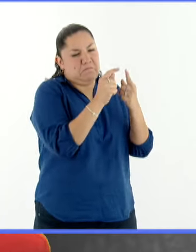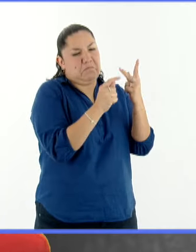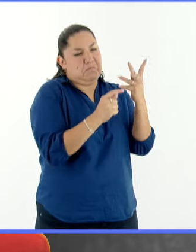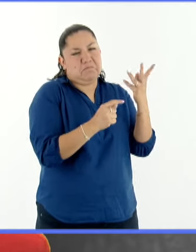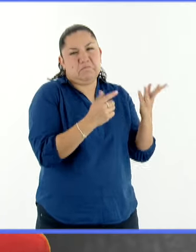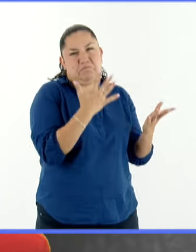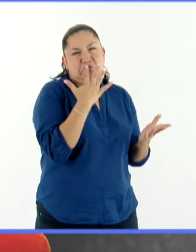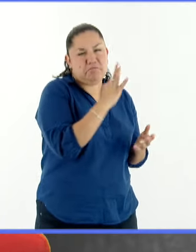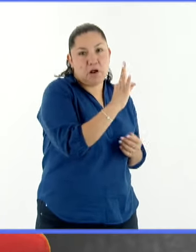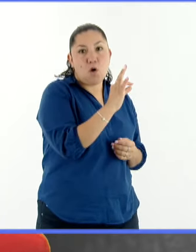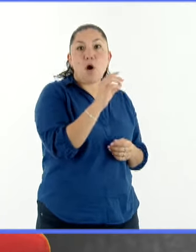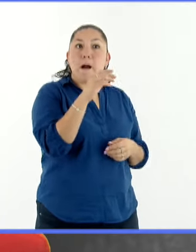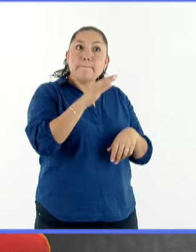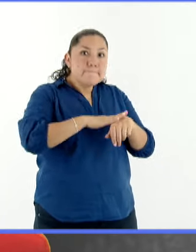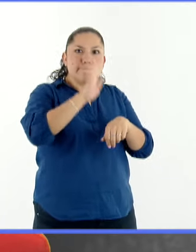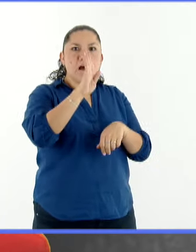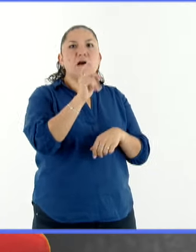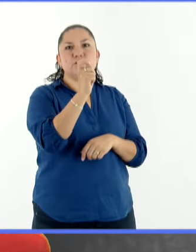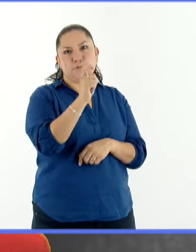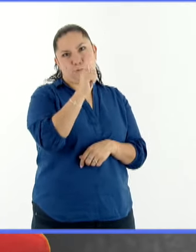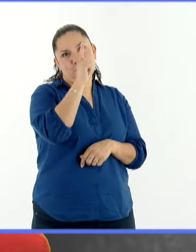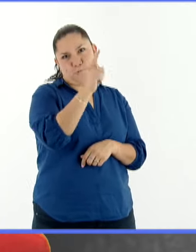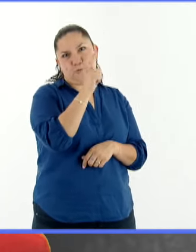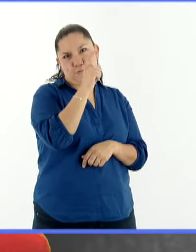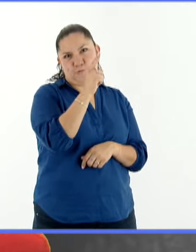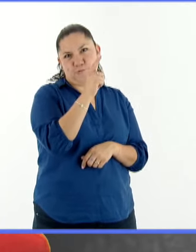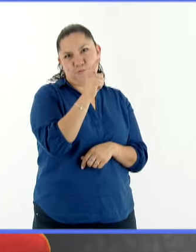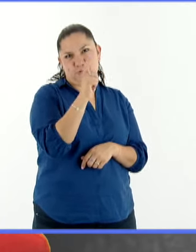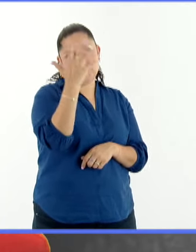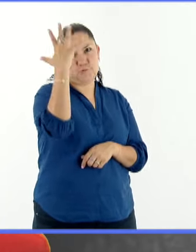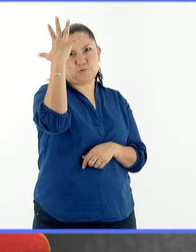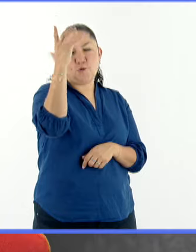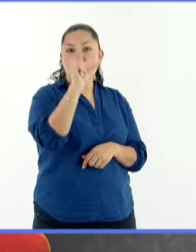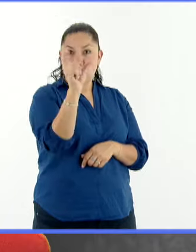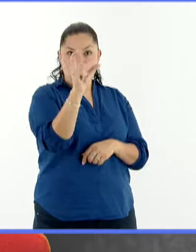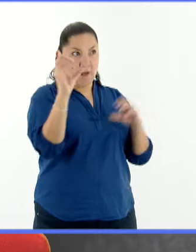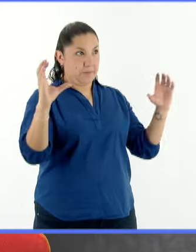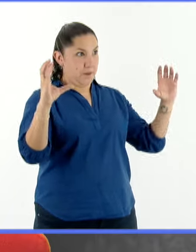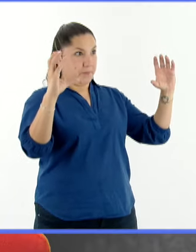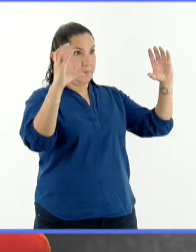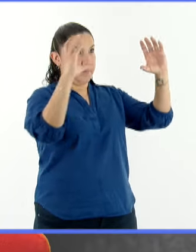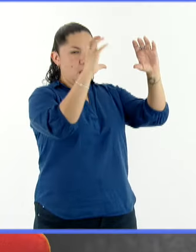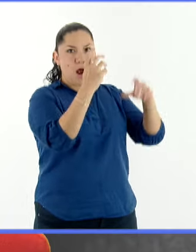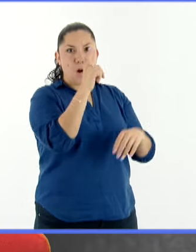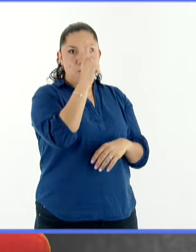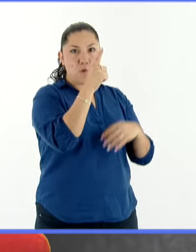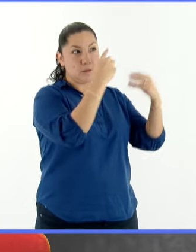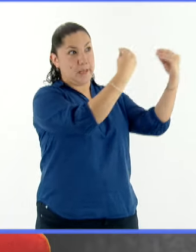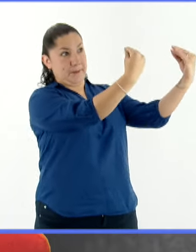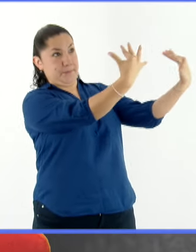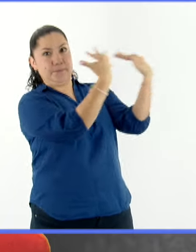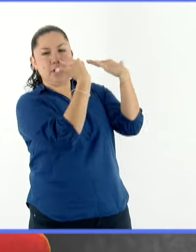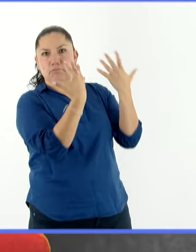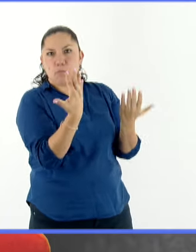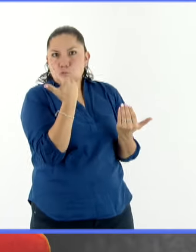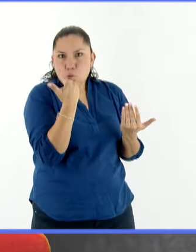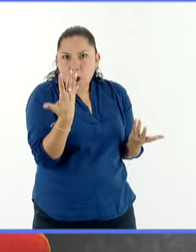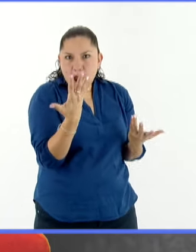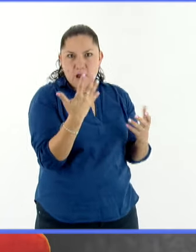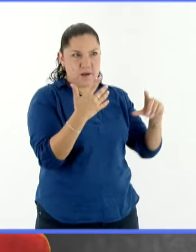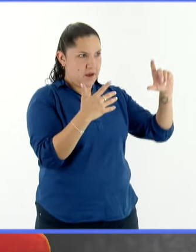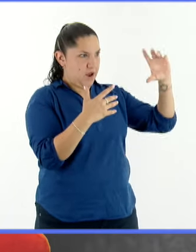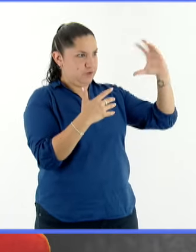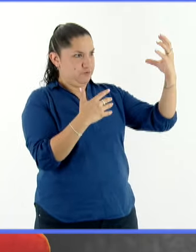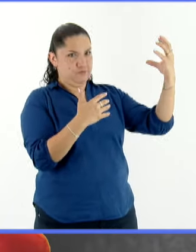total, pues toda la luz directa se apaga, no nos está llegando porque nos está bloqueando la Luna.